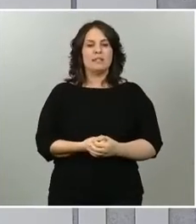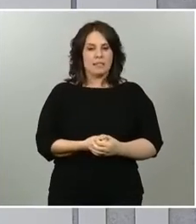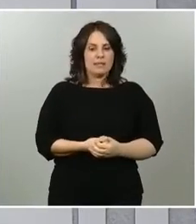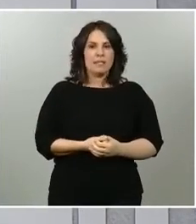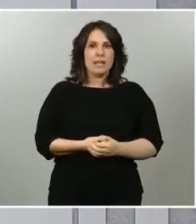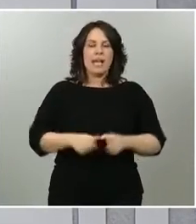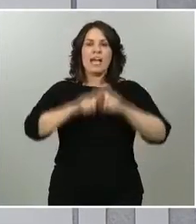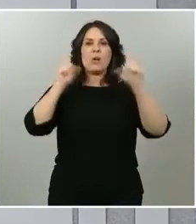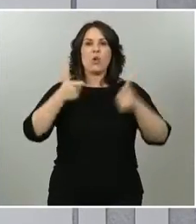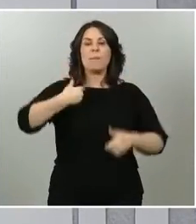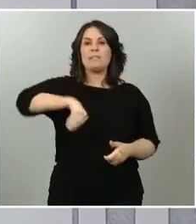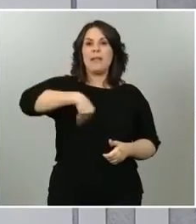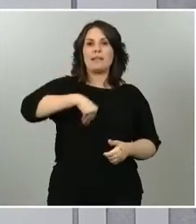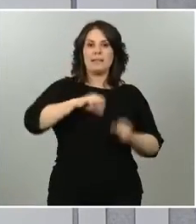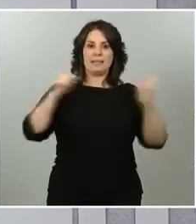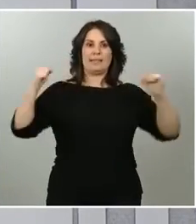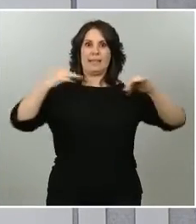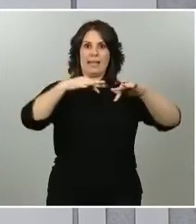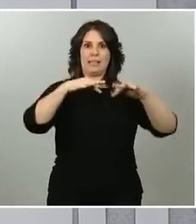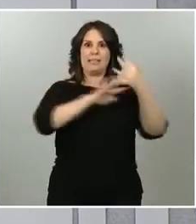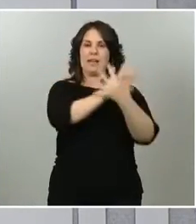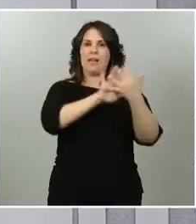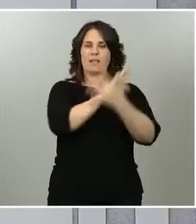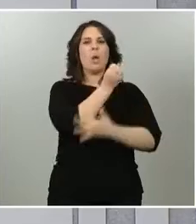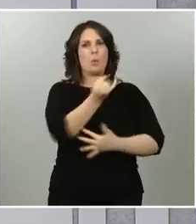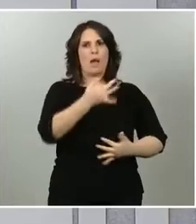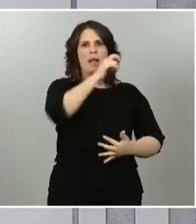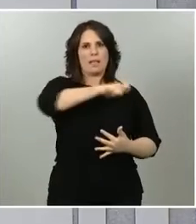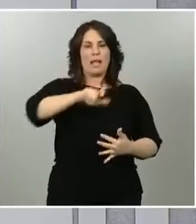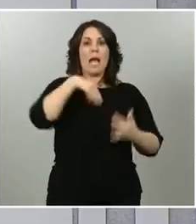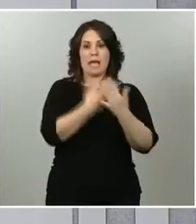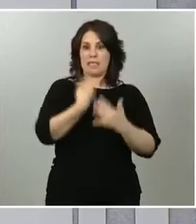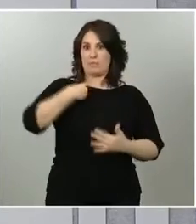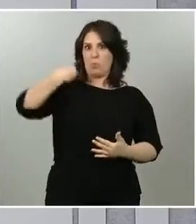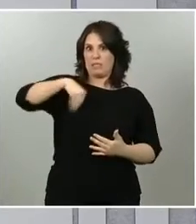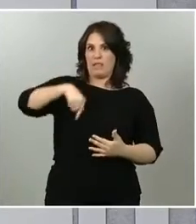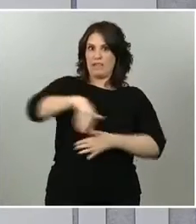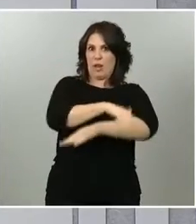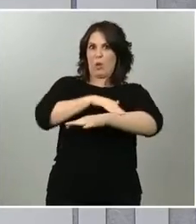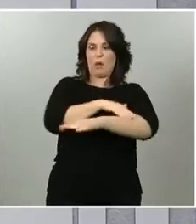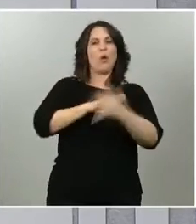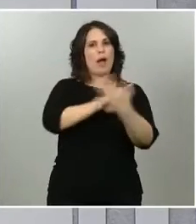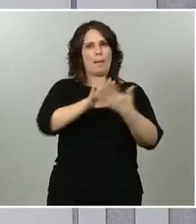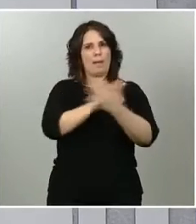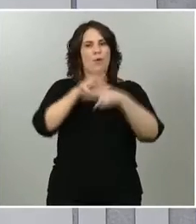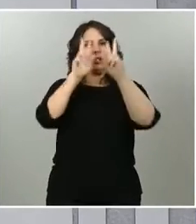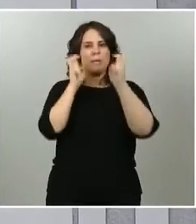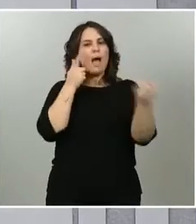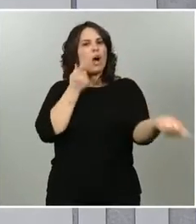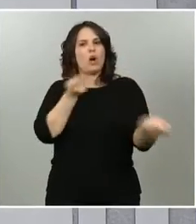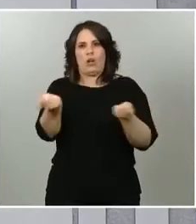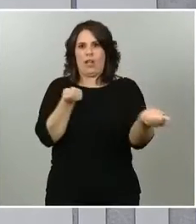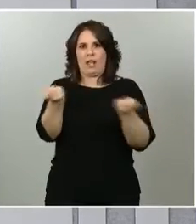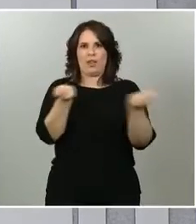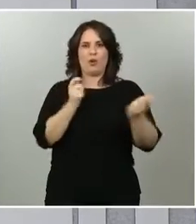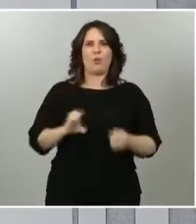presidente ha habido varias intervenciones, y del propio presidente en este sentido, en relación con la coordinación de las diferentes comunidades